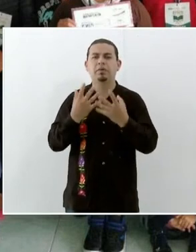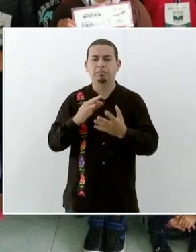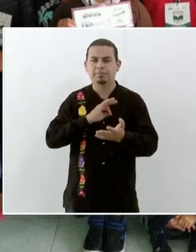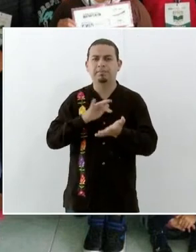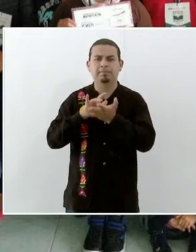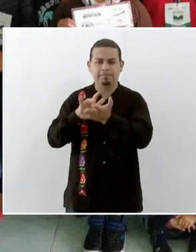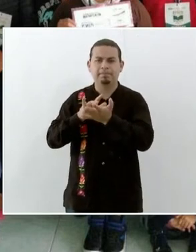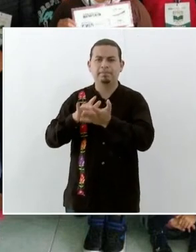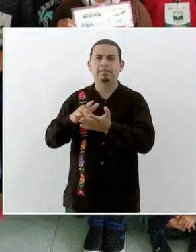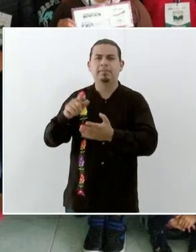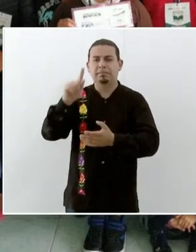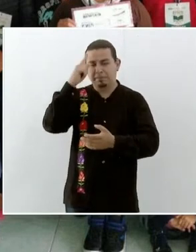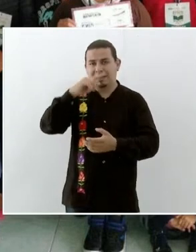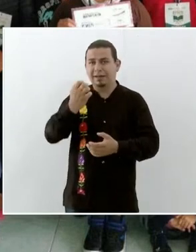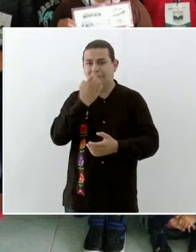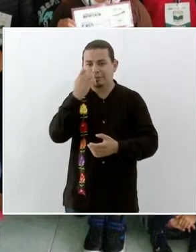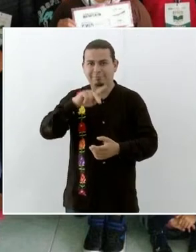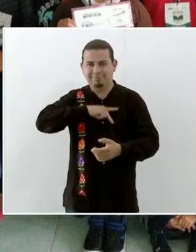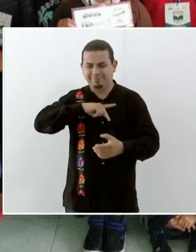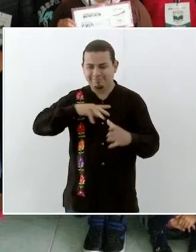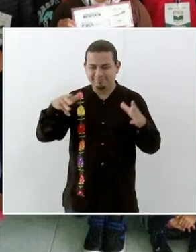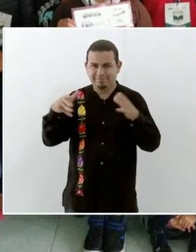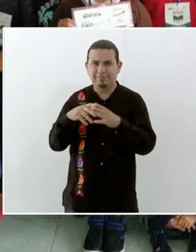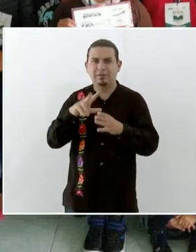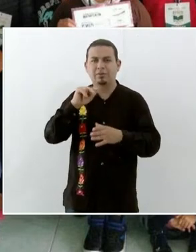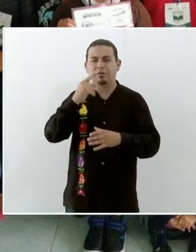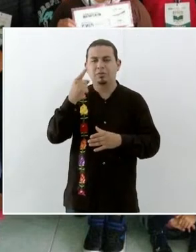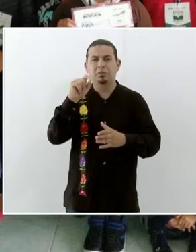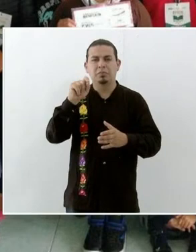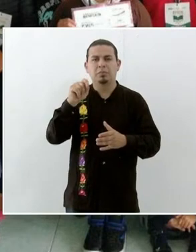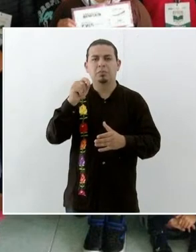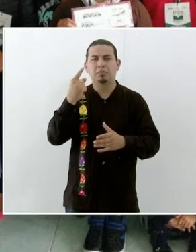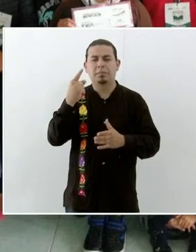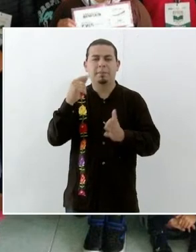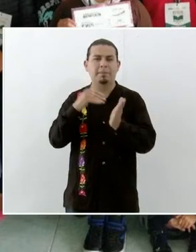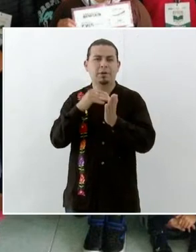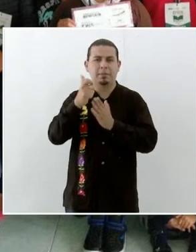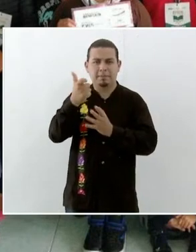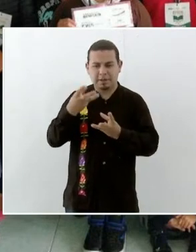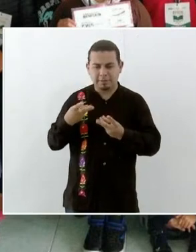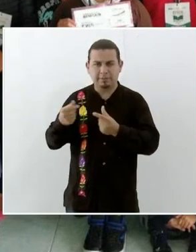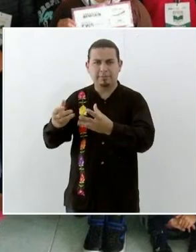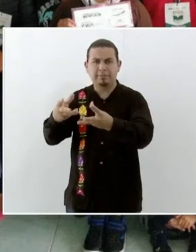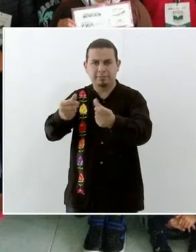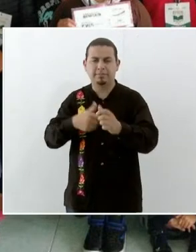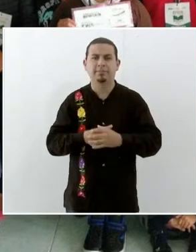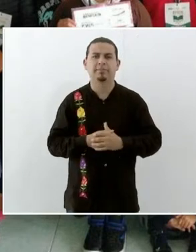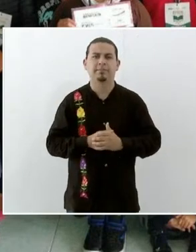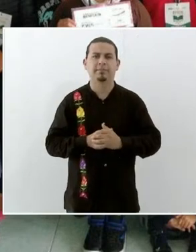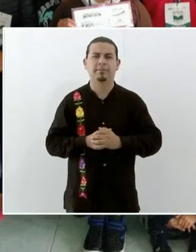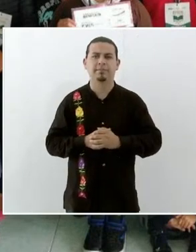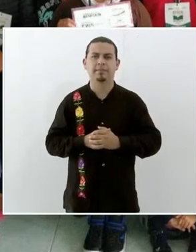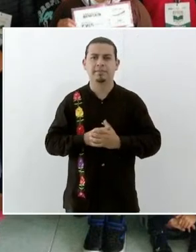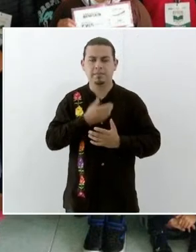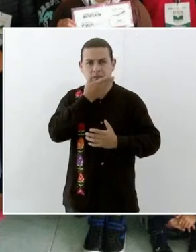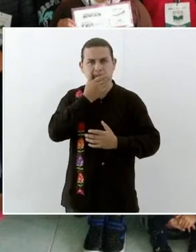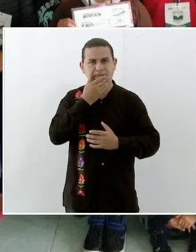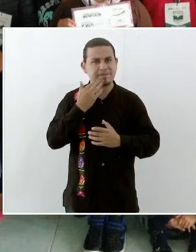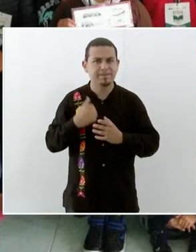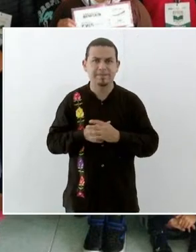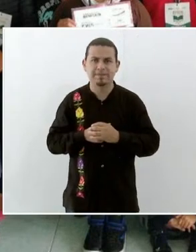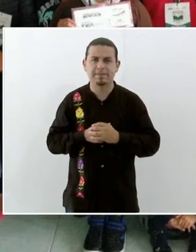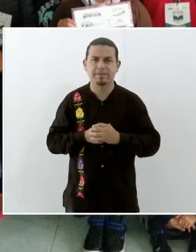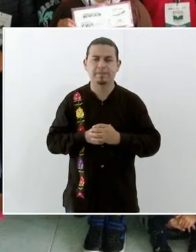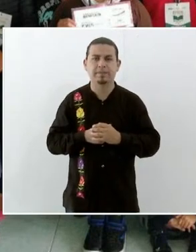escuelas nuestra será de 61.1 millones de pesos. En el caso de las escuelas de